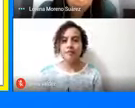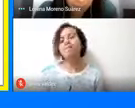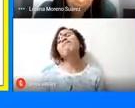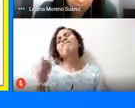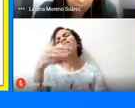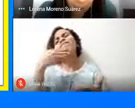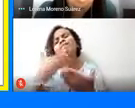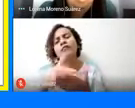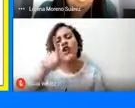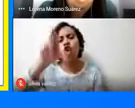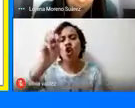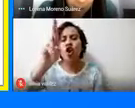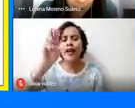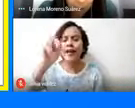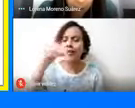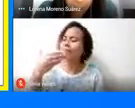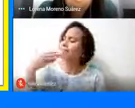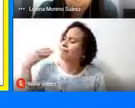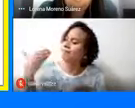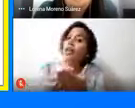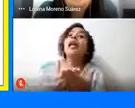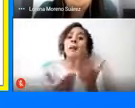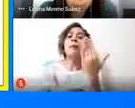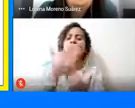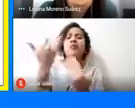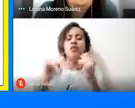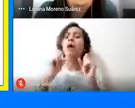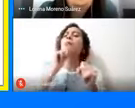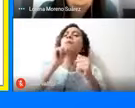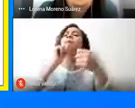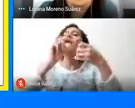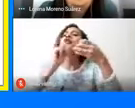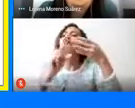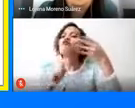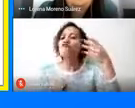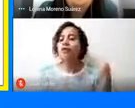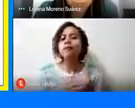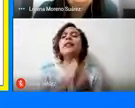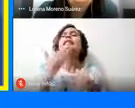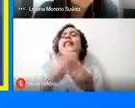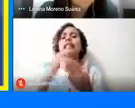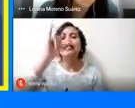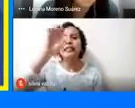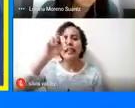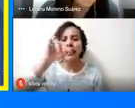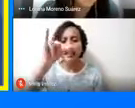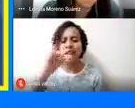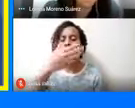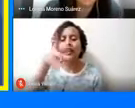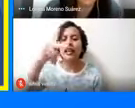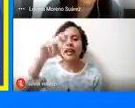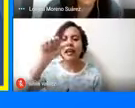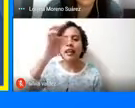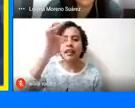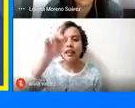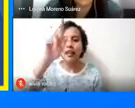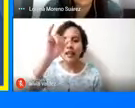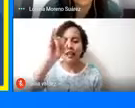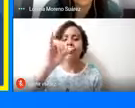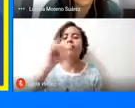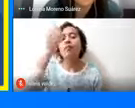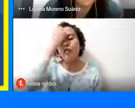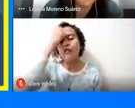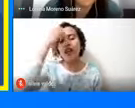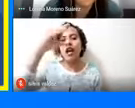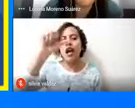Lorena mil gracias y podemos empezar la ronda de preguntas. Gracias a Jenny, a Katherine y a la profe Carolina que nos ayudaron a